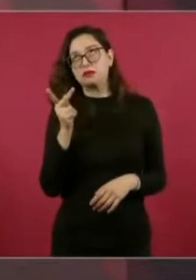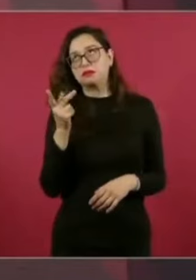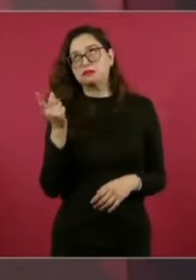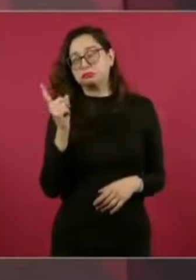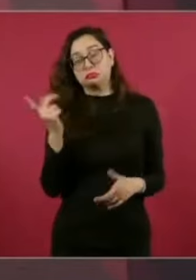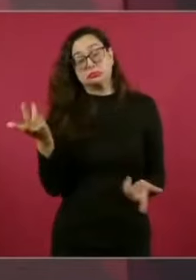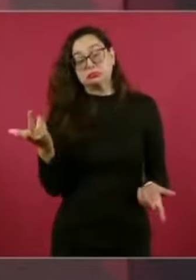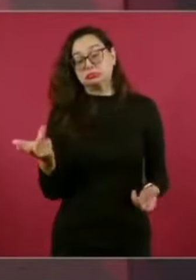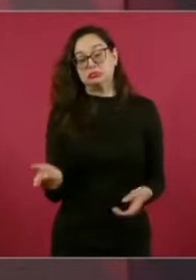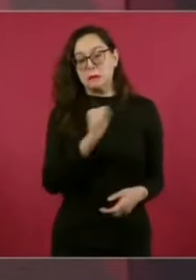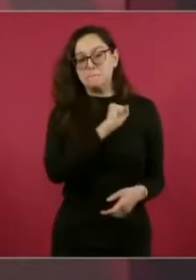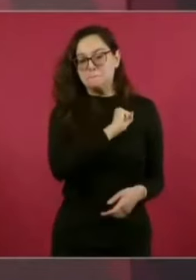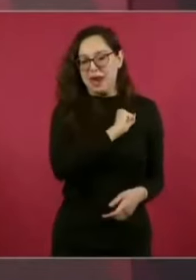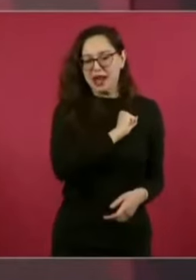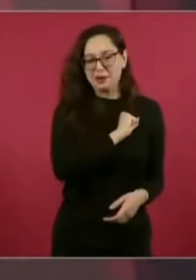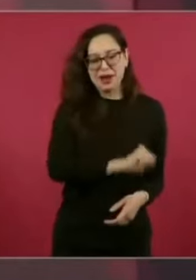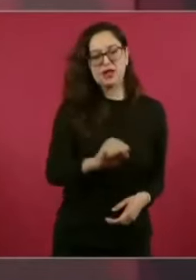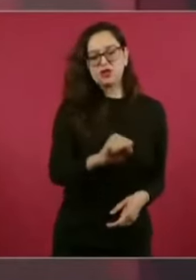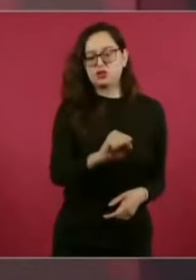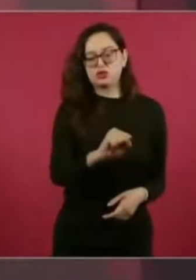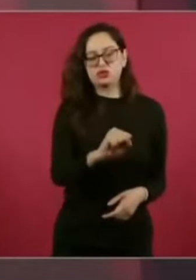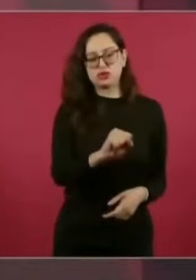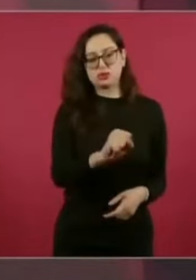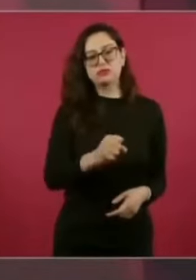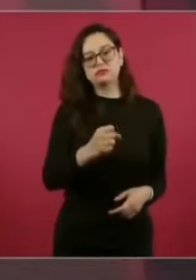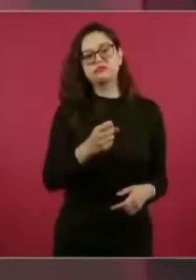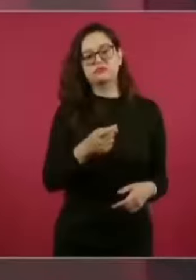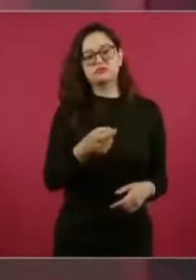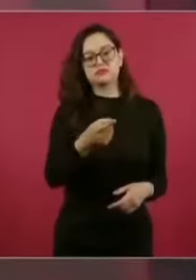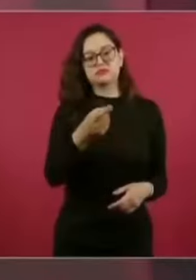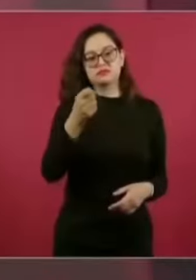son los jefes,